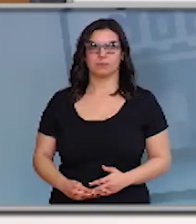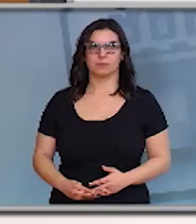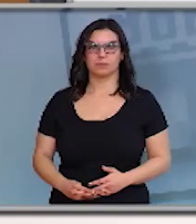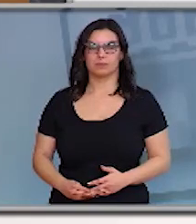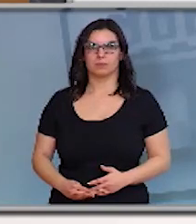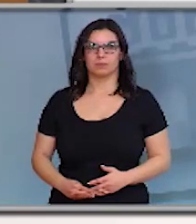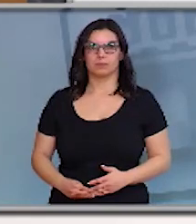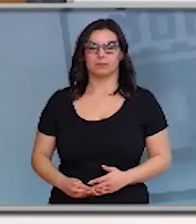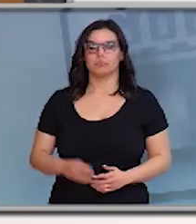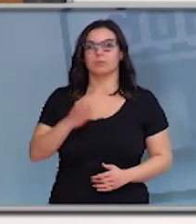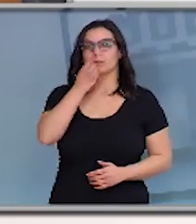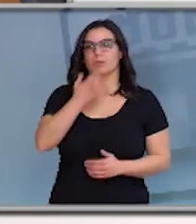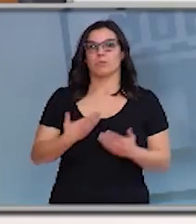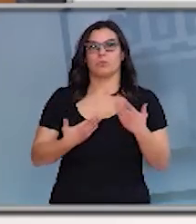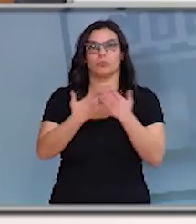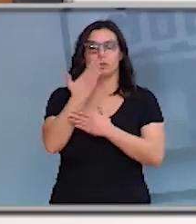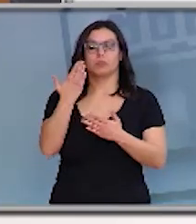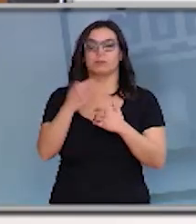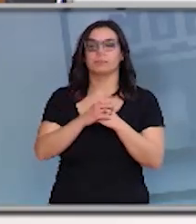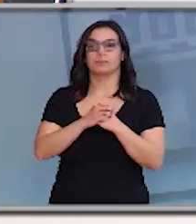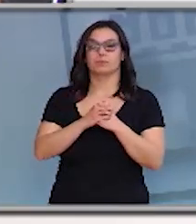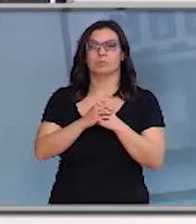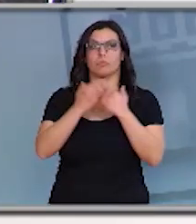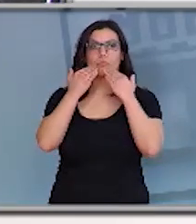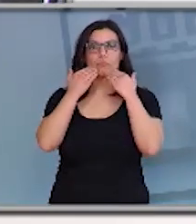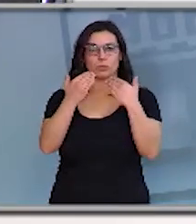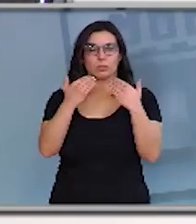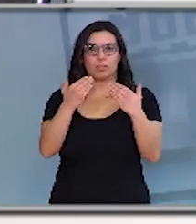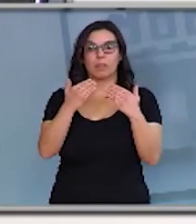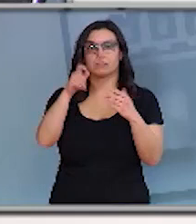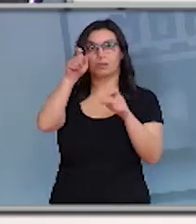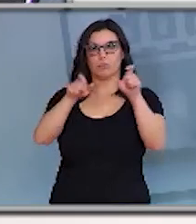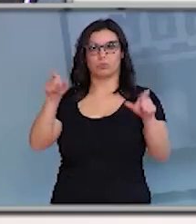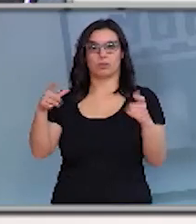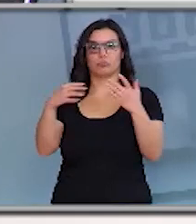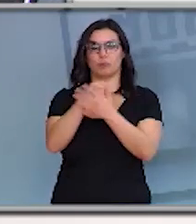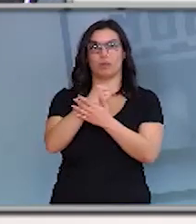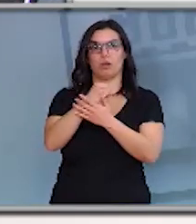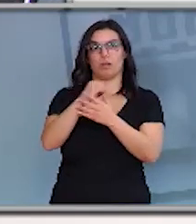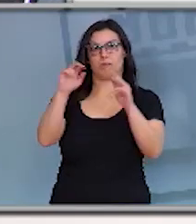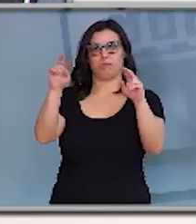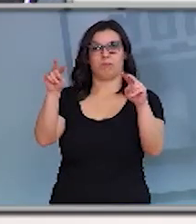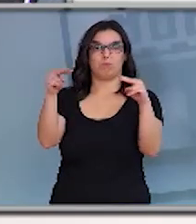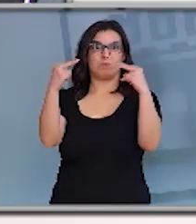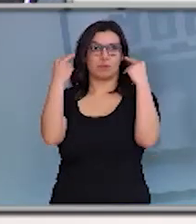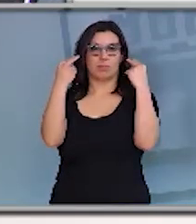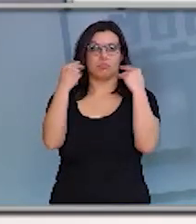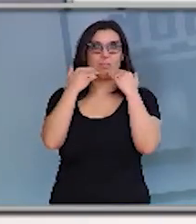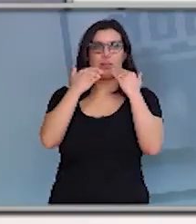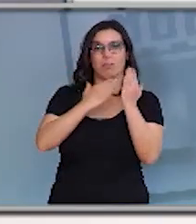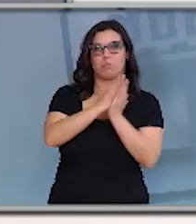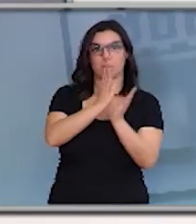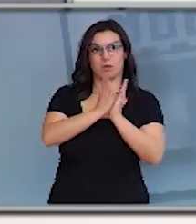Moi bonos días, moitas gracias a todas as persoas que nos están vendo e seguindo a través dos medios de